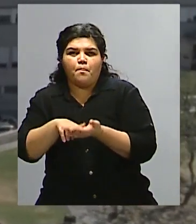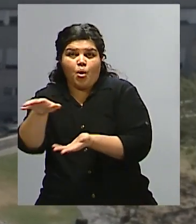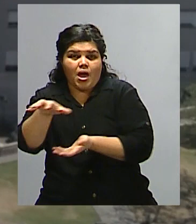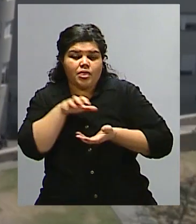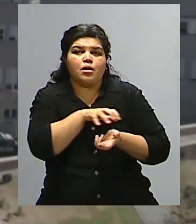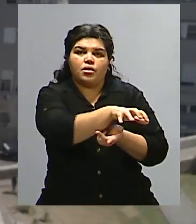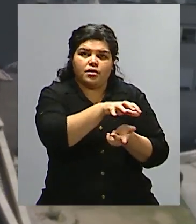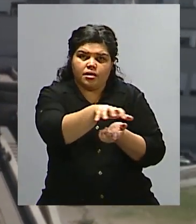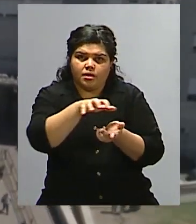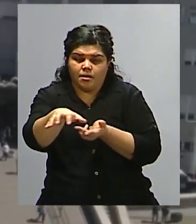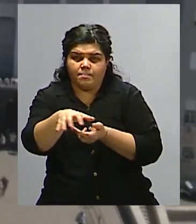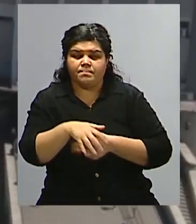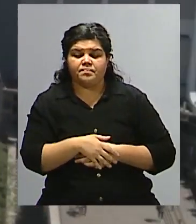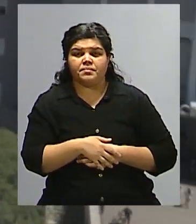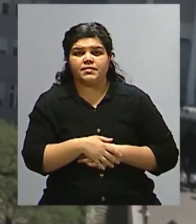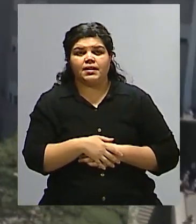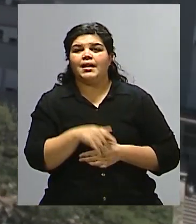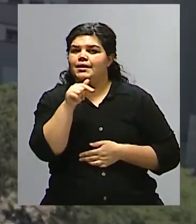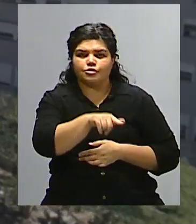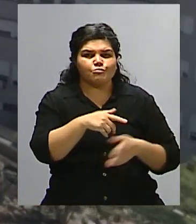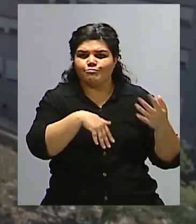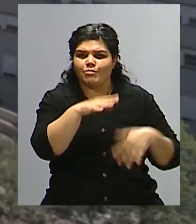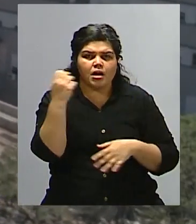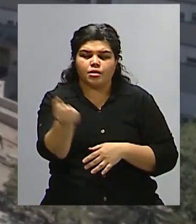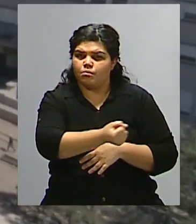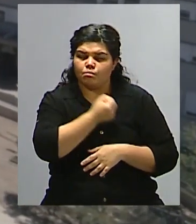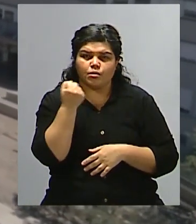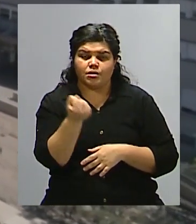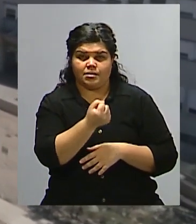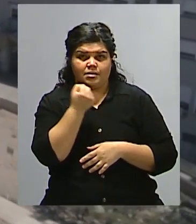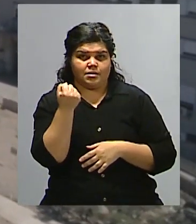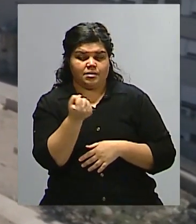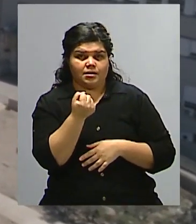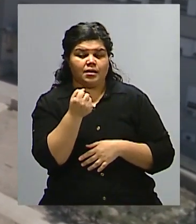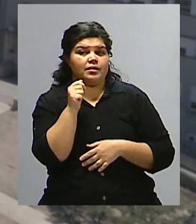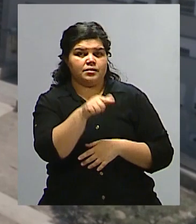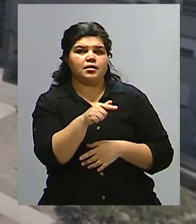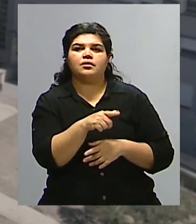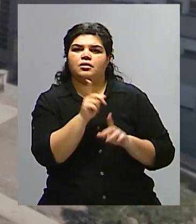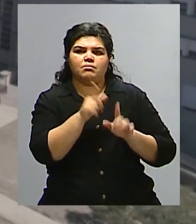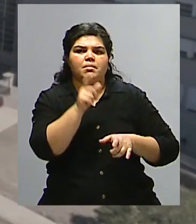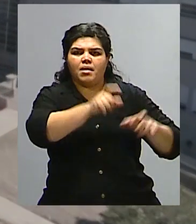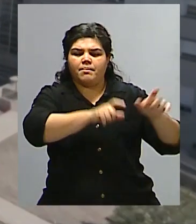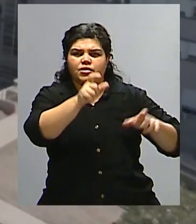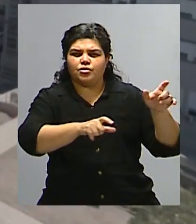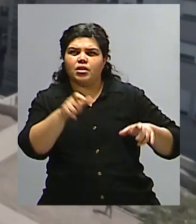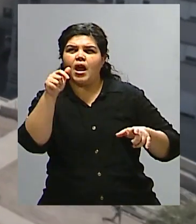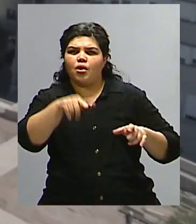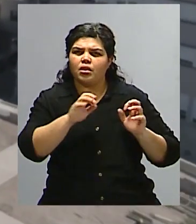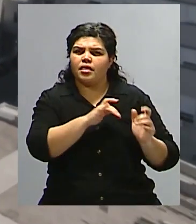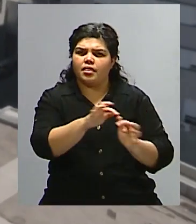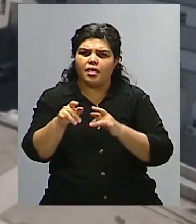importante dentro de los tres subsistemas. También es el que tiene un porcentaje de la población muy elevado. este momento hay gran debate